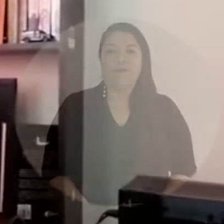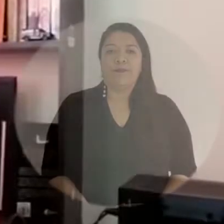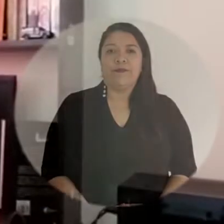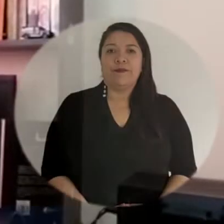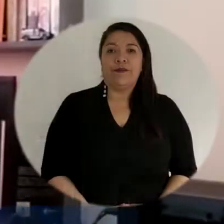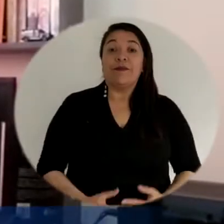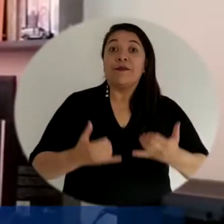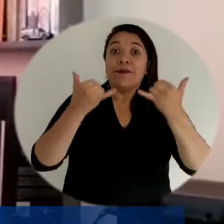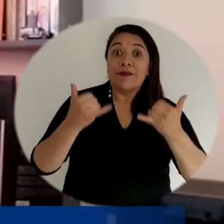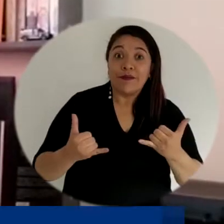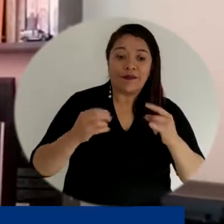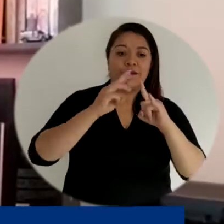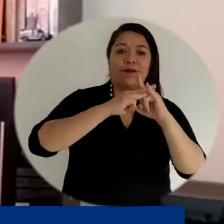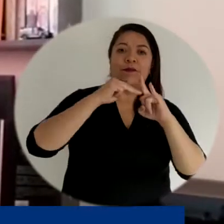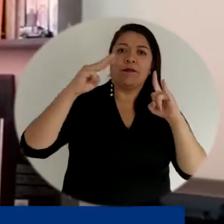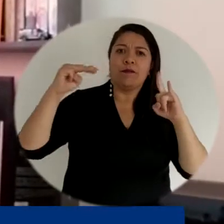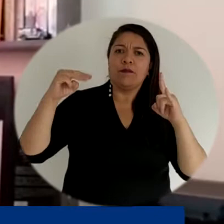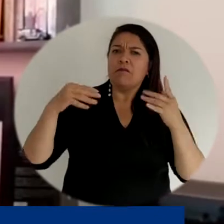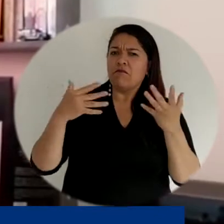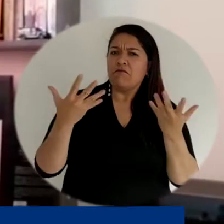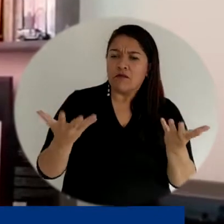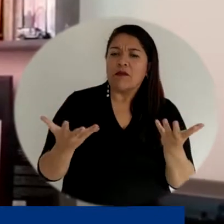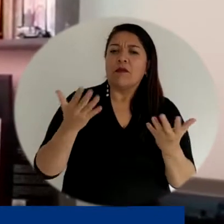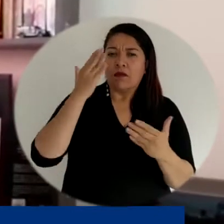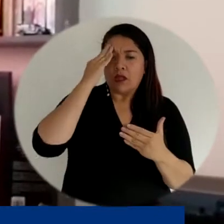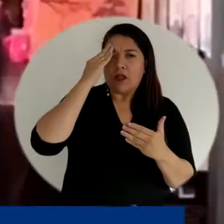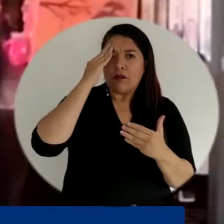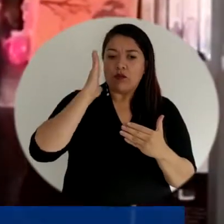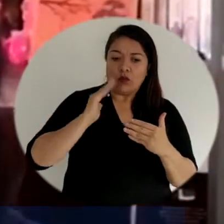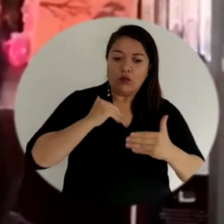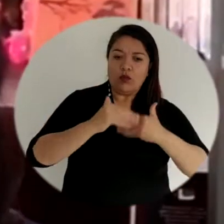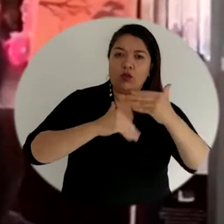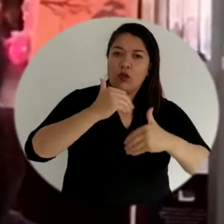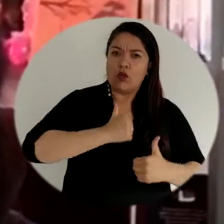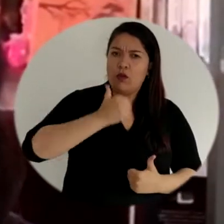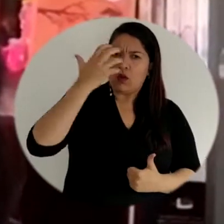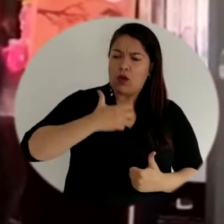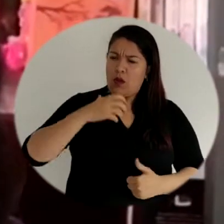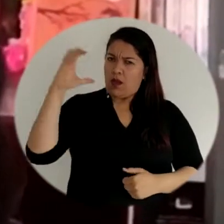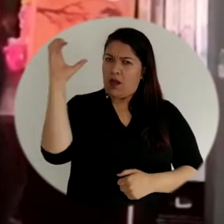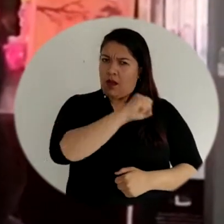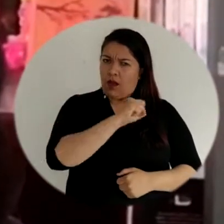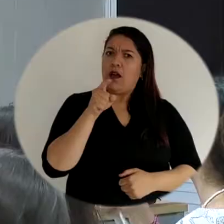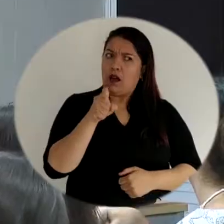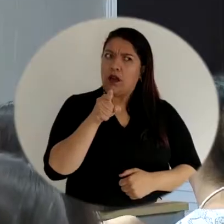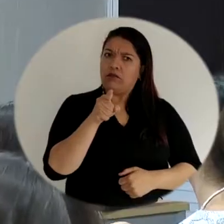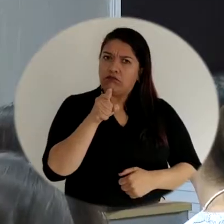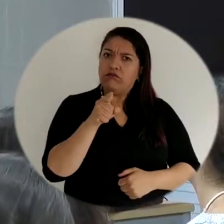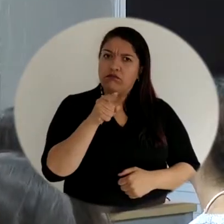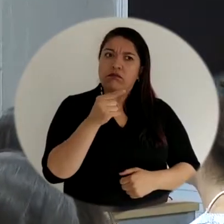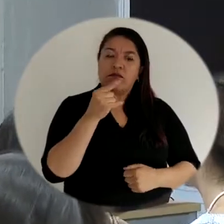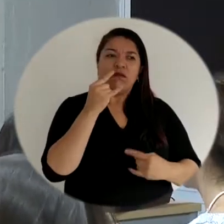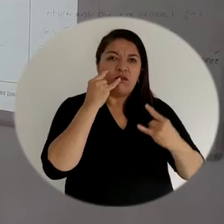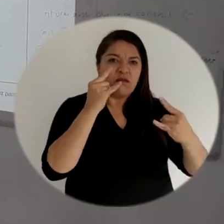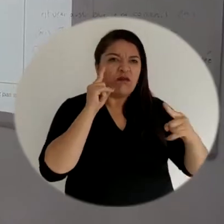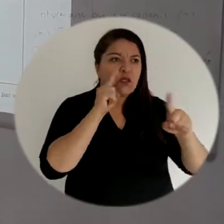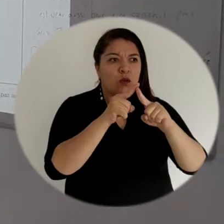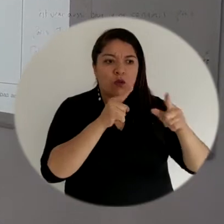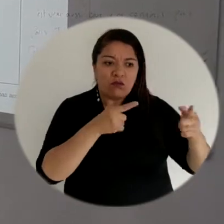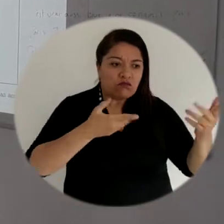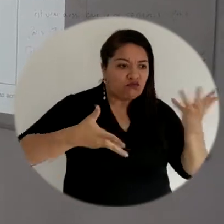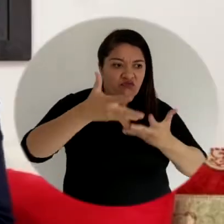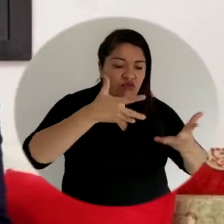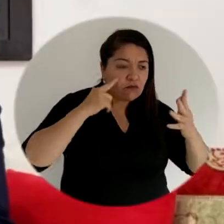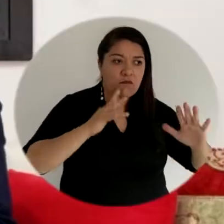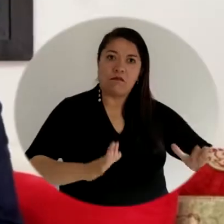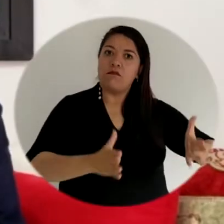Hoy nuestra institución está atravesando por un proceso de autoevaluación. Eso demuestra el interés por un mejoramiento continuo. Este proceso